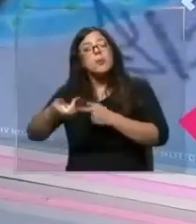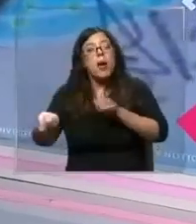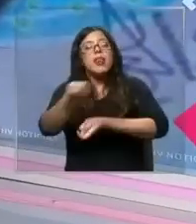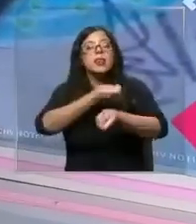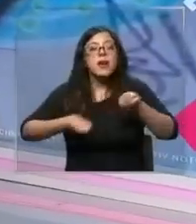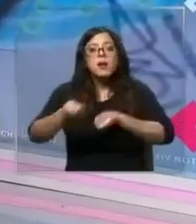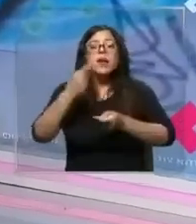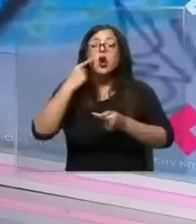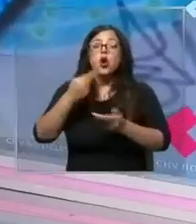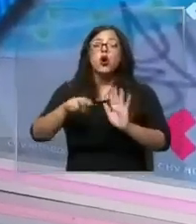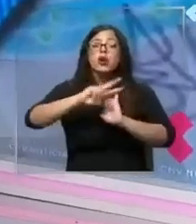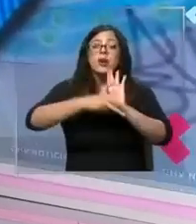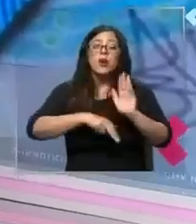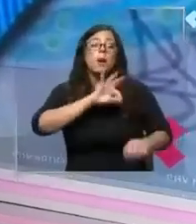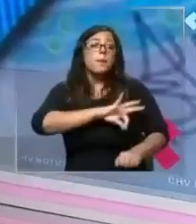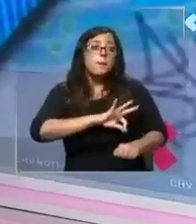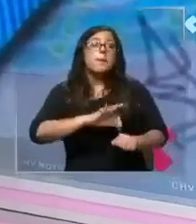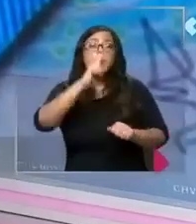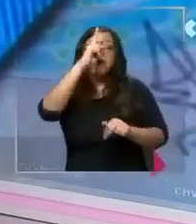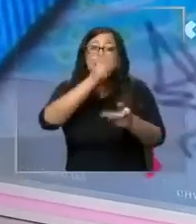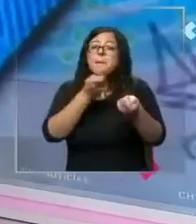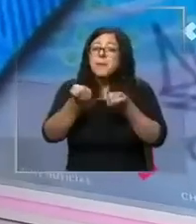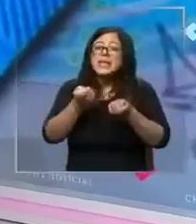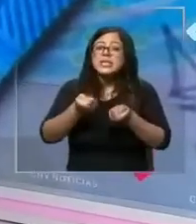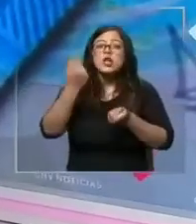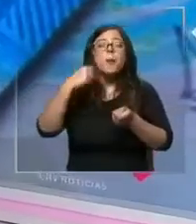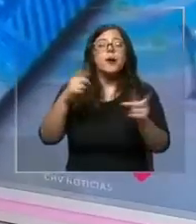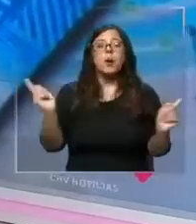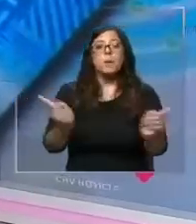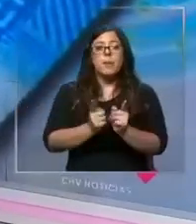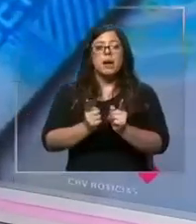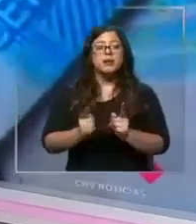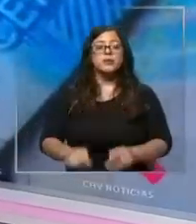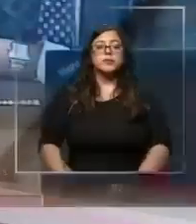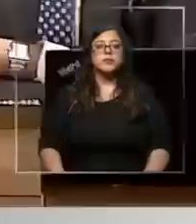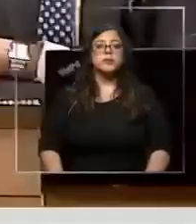previsional contiene una idea similar, pero es mucho más acotada.